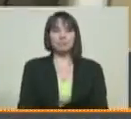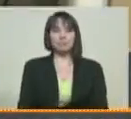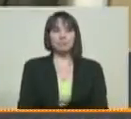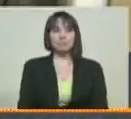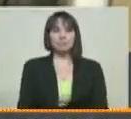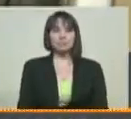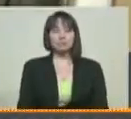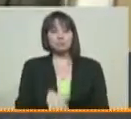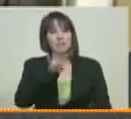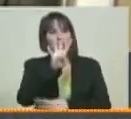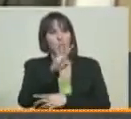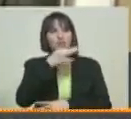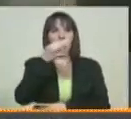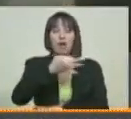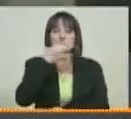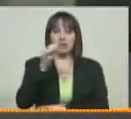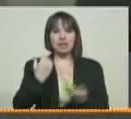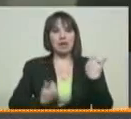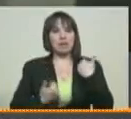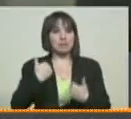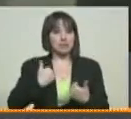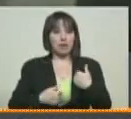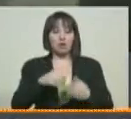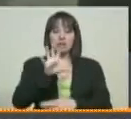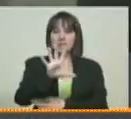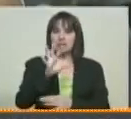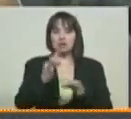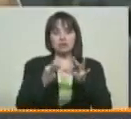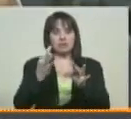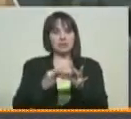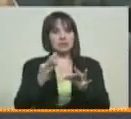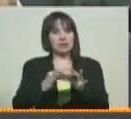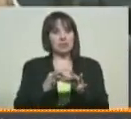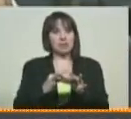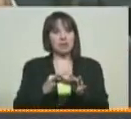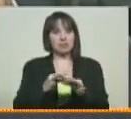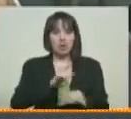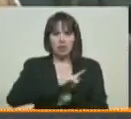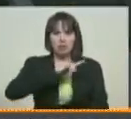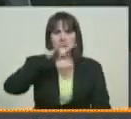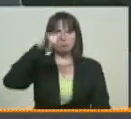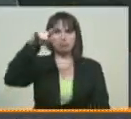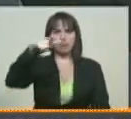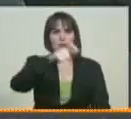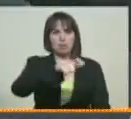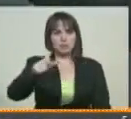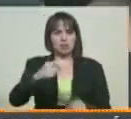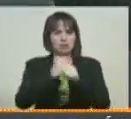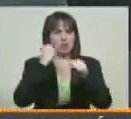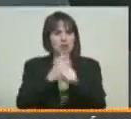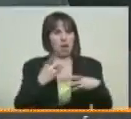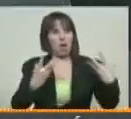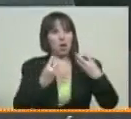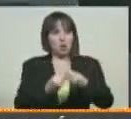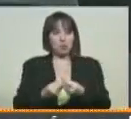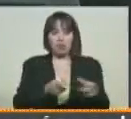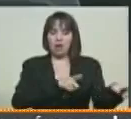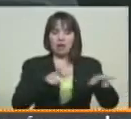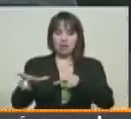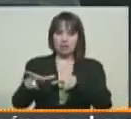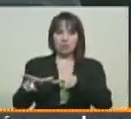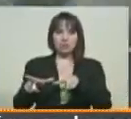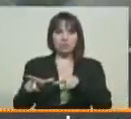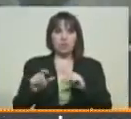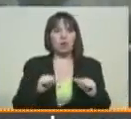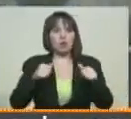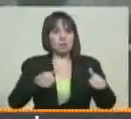A las 4 de la tarde de este miércoles 5 de septiembre, la tripulación del vuelo 5301 de Conviasa estaba listo para